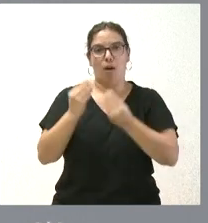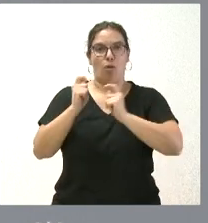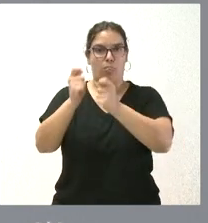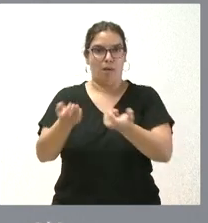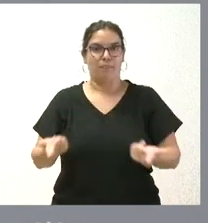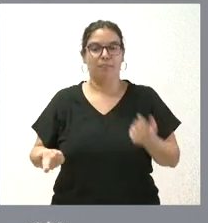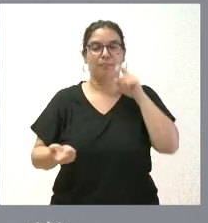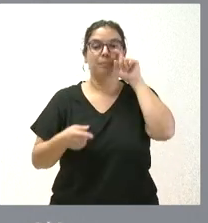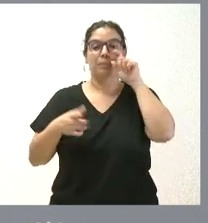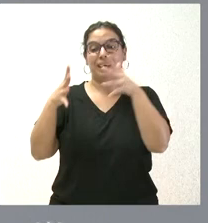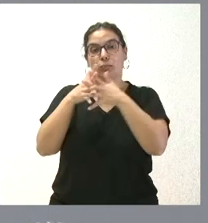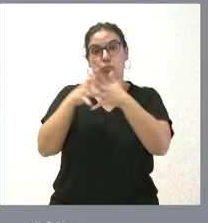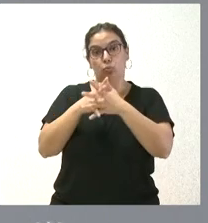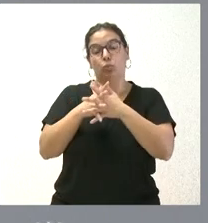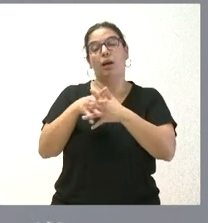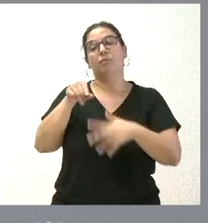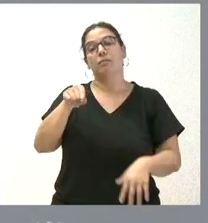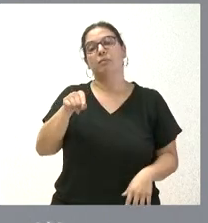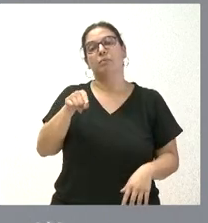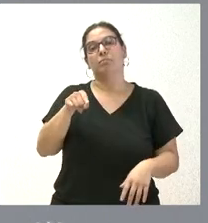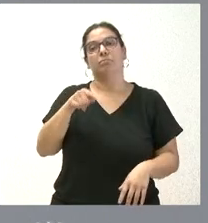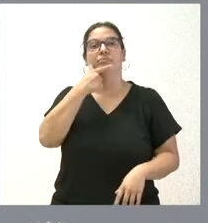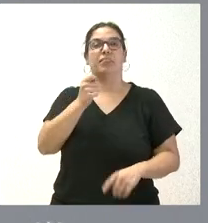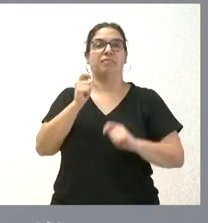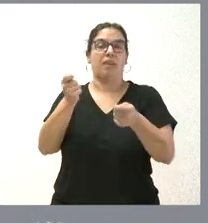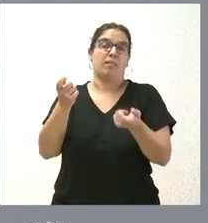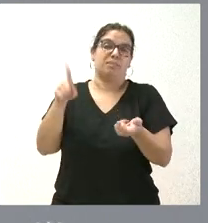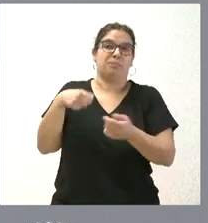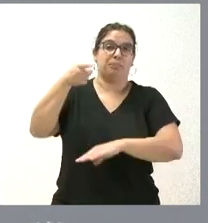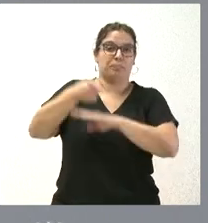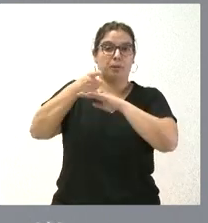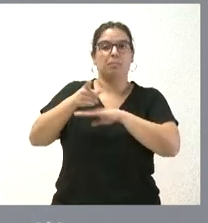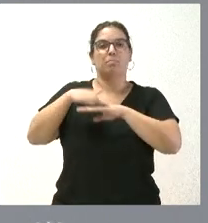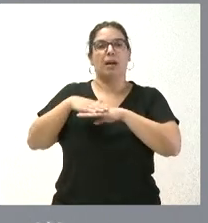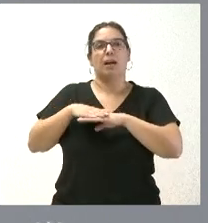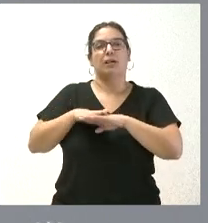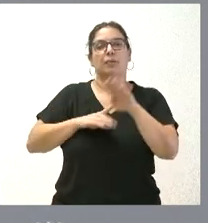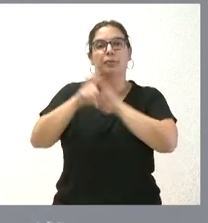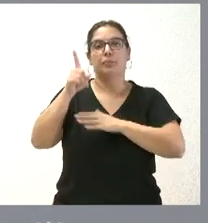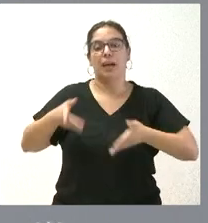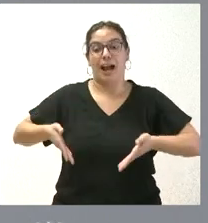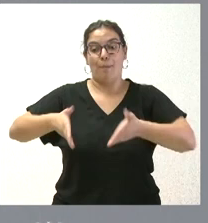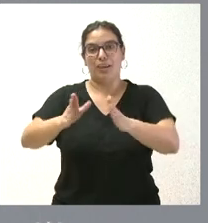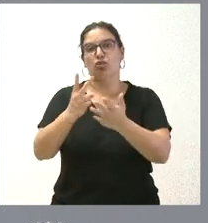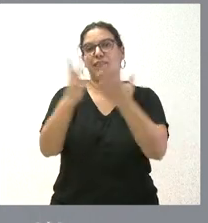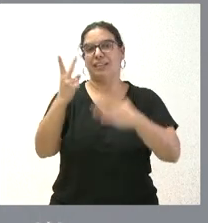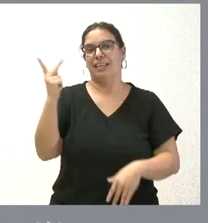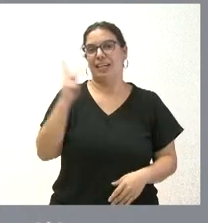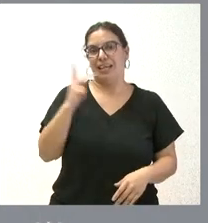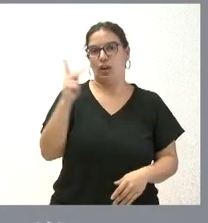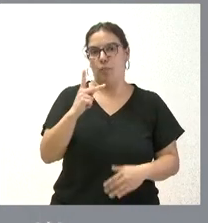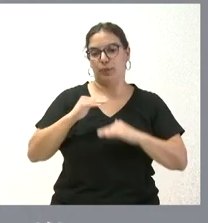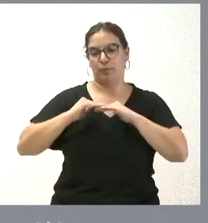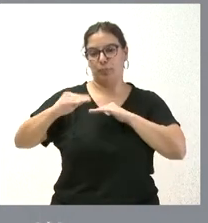Estas infraestructuras de la concentración parcelaria permitirán o obligarán al desarrollo de 17 kilómetros de caminos estabilizados con